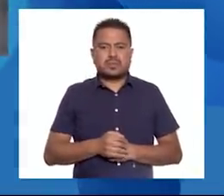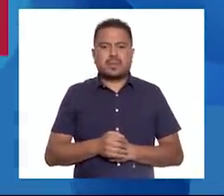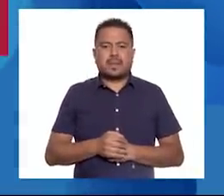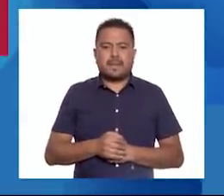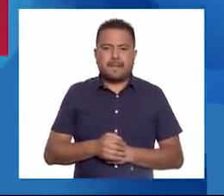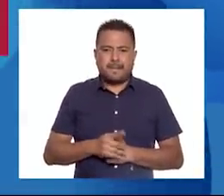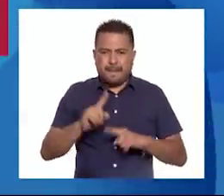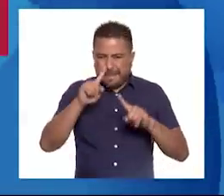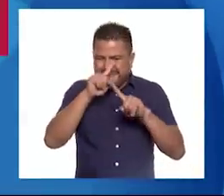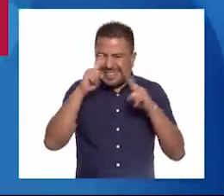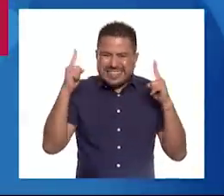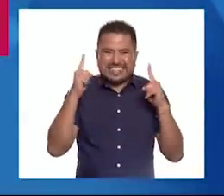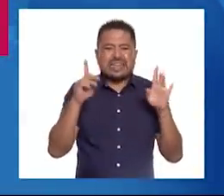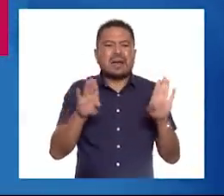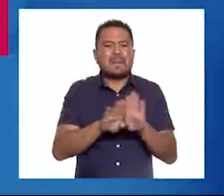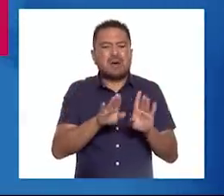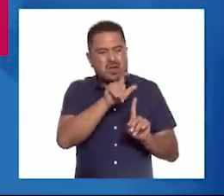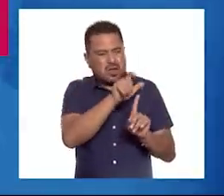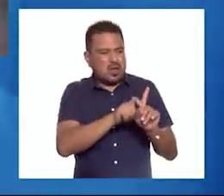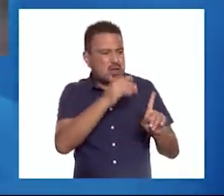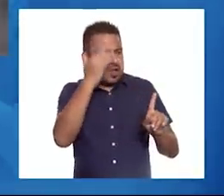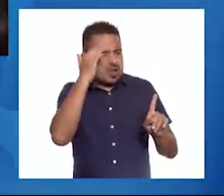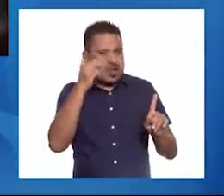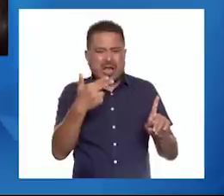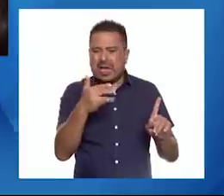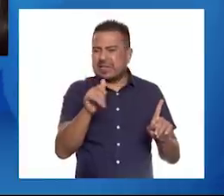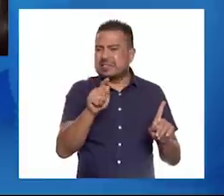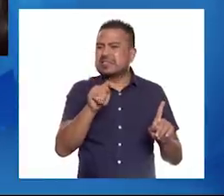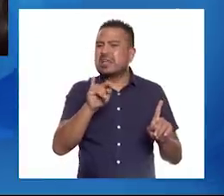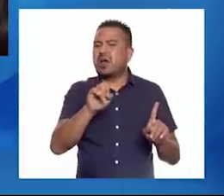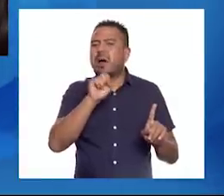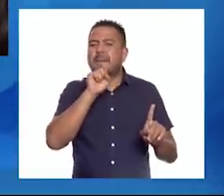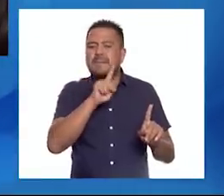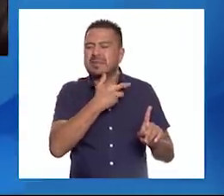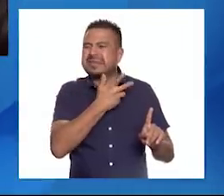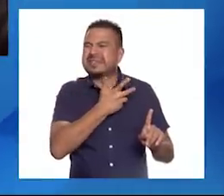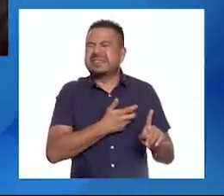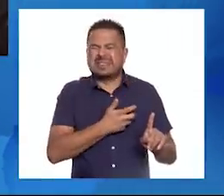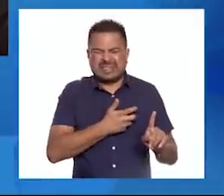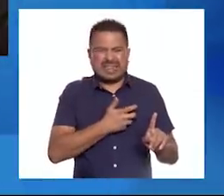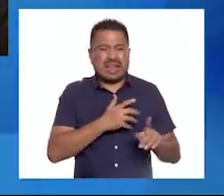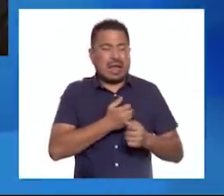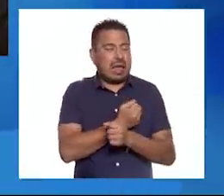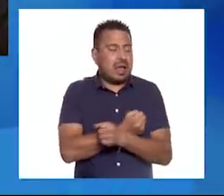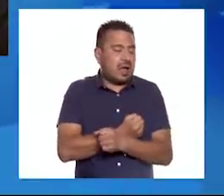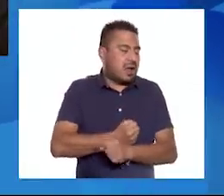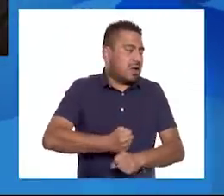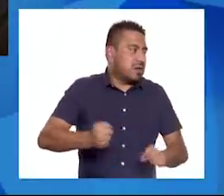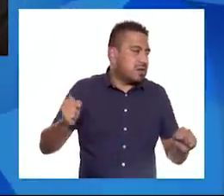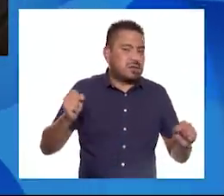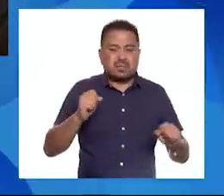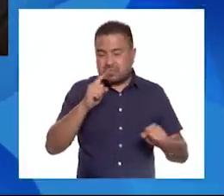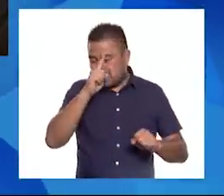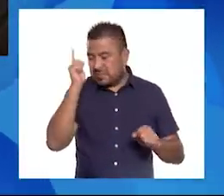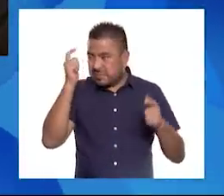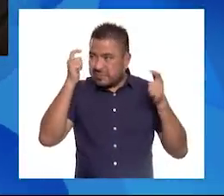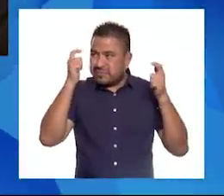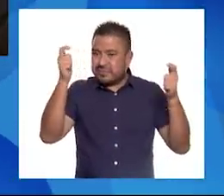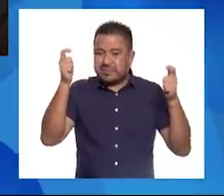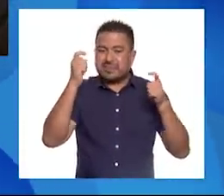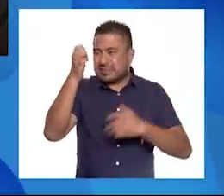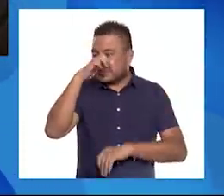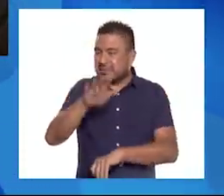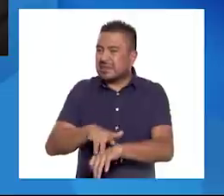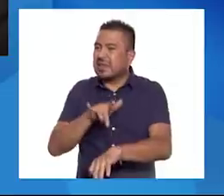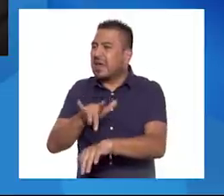El fastidio, también conocido como hastío, es el disgusto, aburrimiento o hartazgo que experimentamos